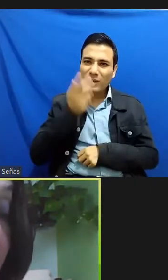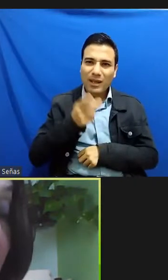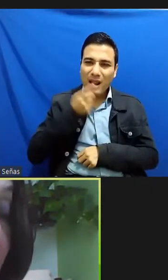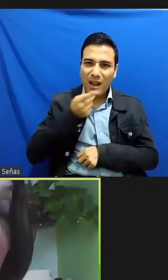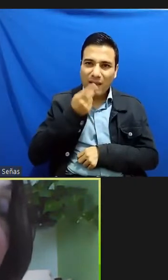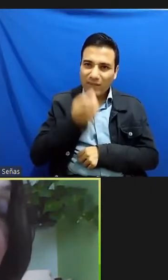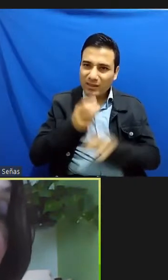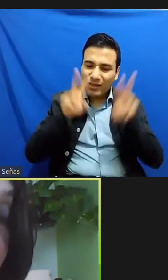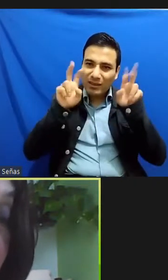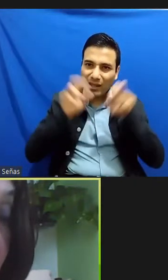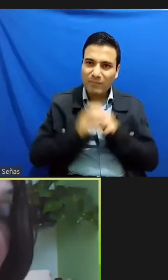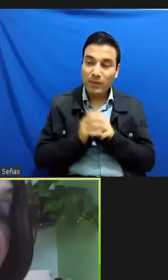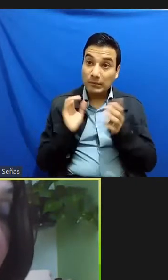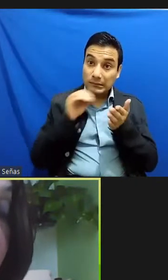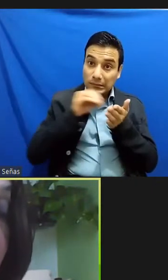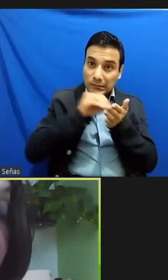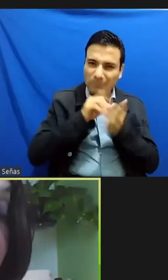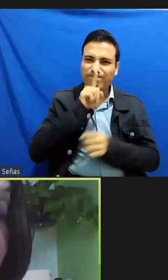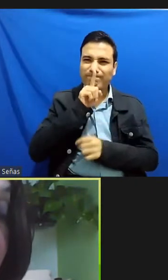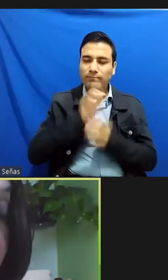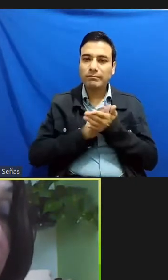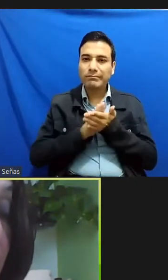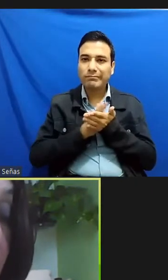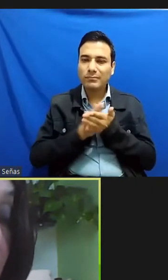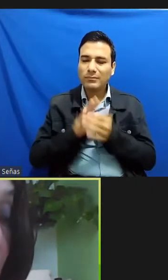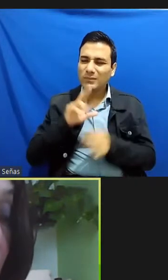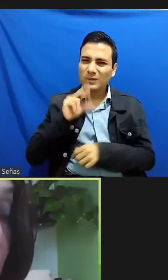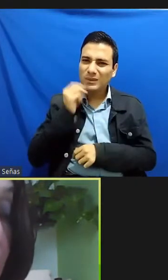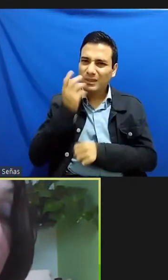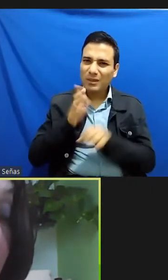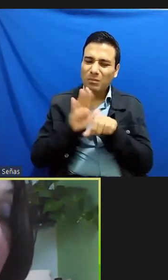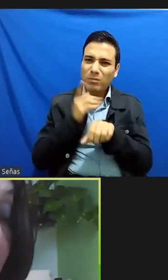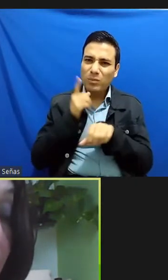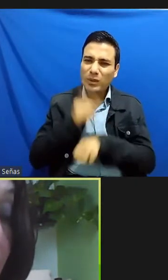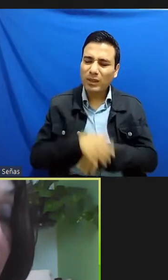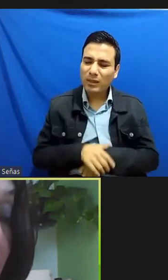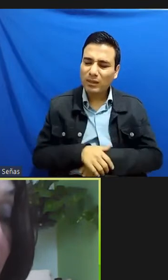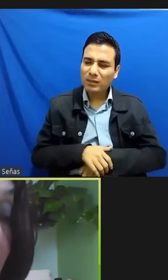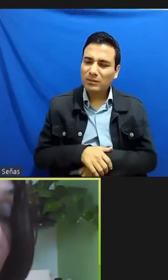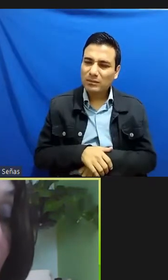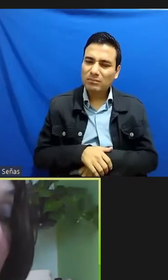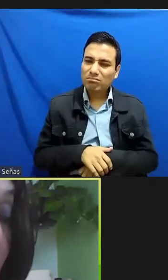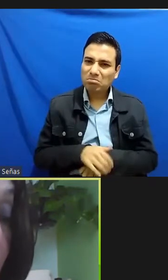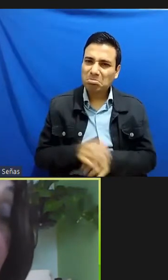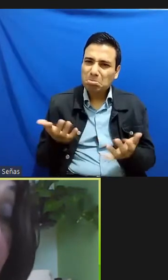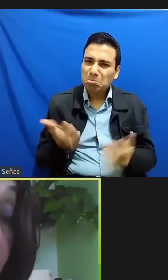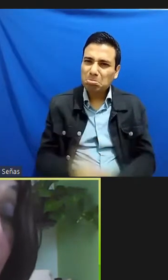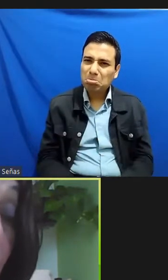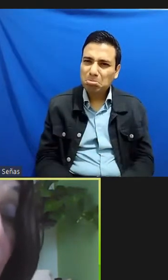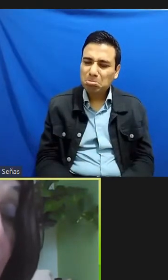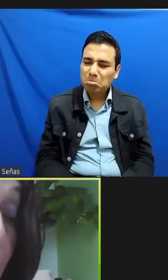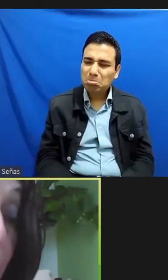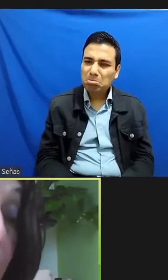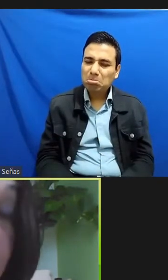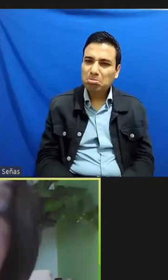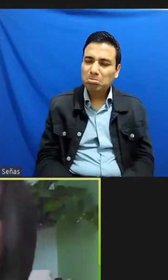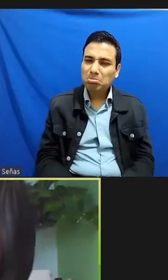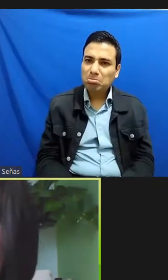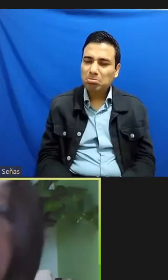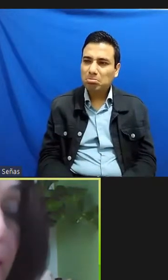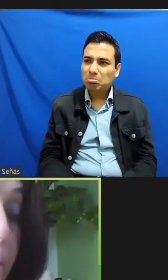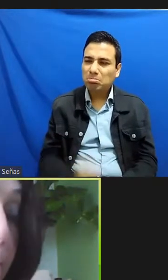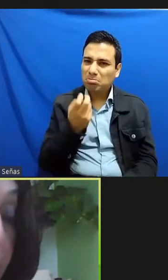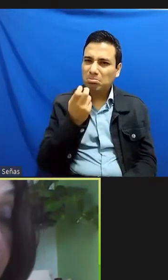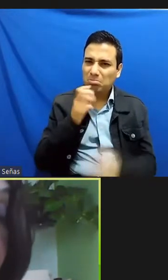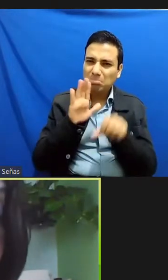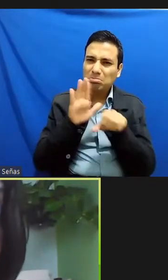este se atreve a crear a romper el silencio y el papel marginal que por lo regular se le